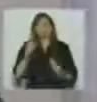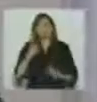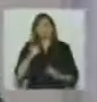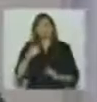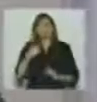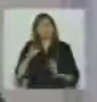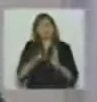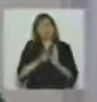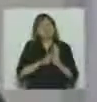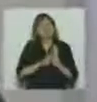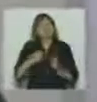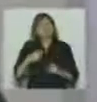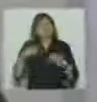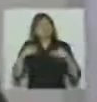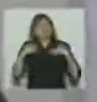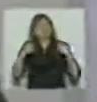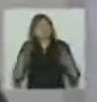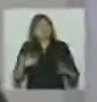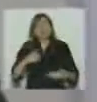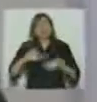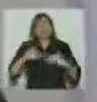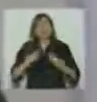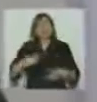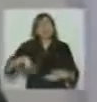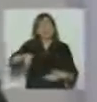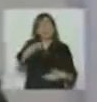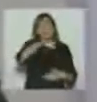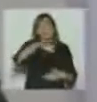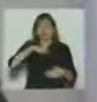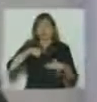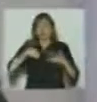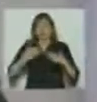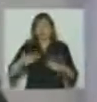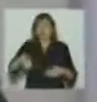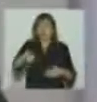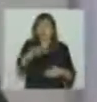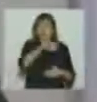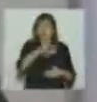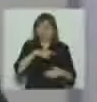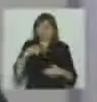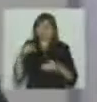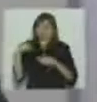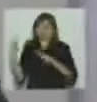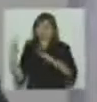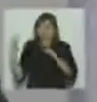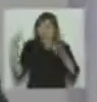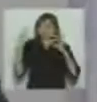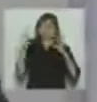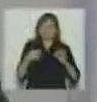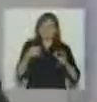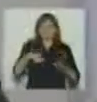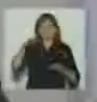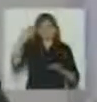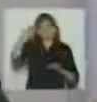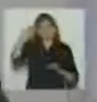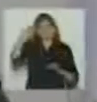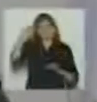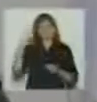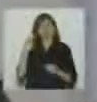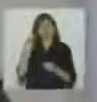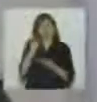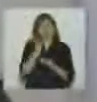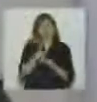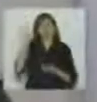a la voluntad popular es más llegué a legisladora provincial cuando